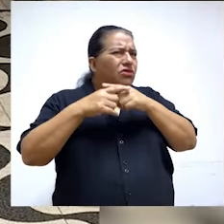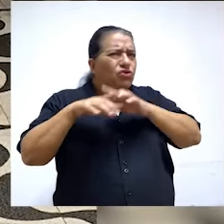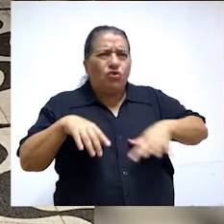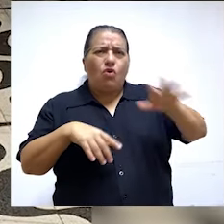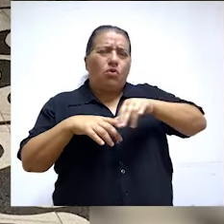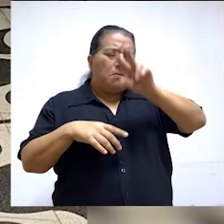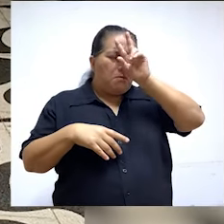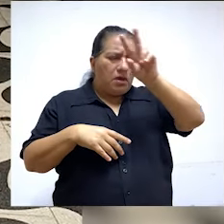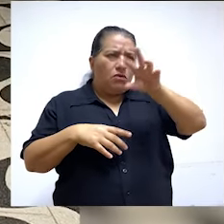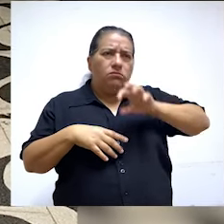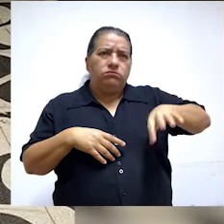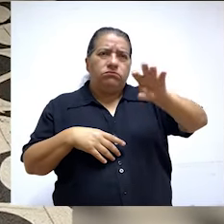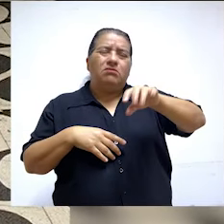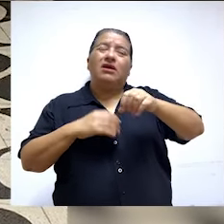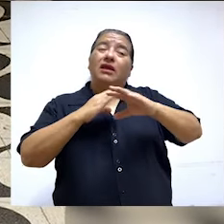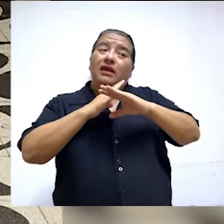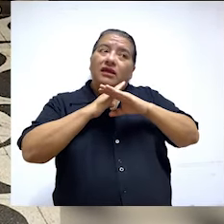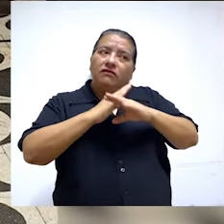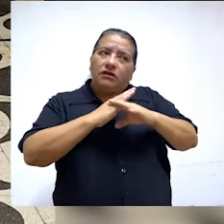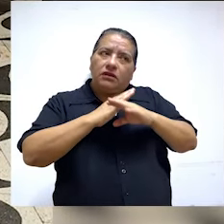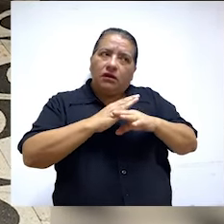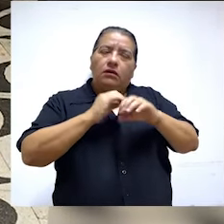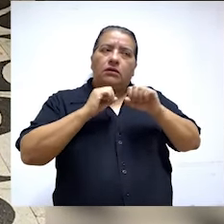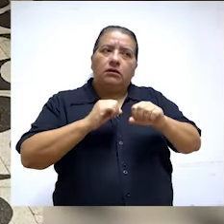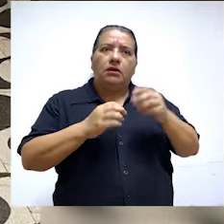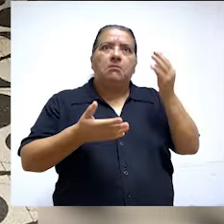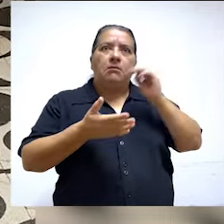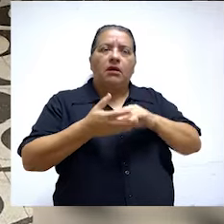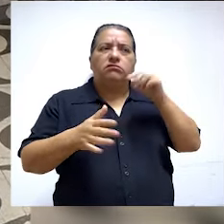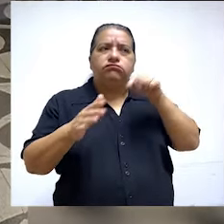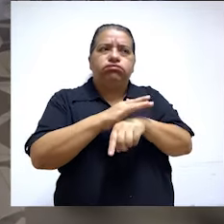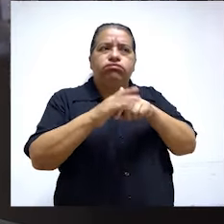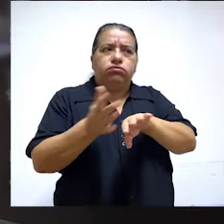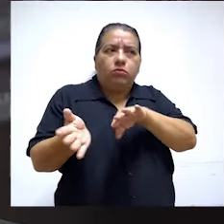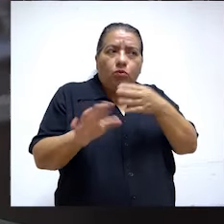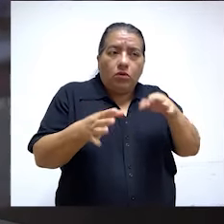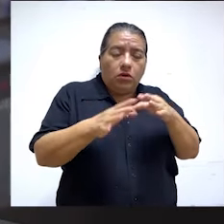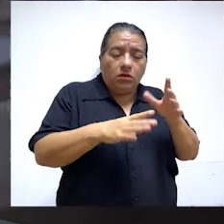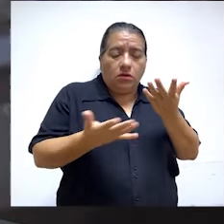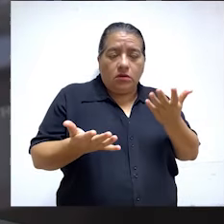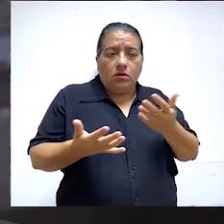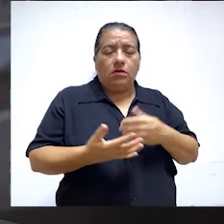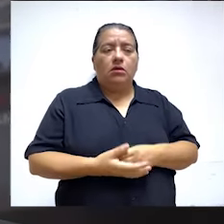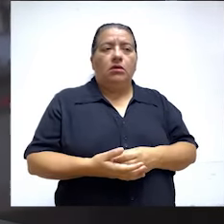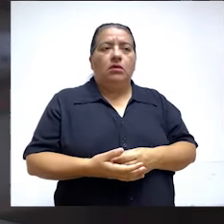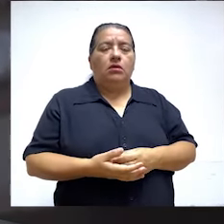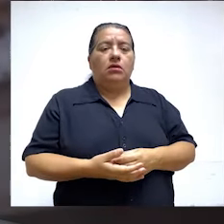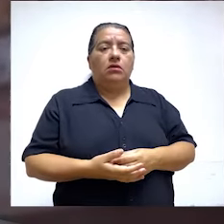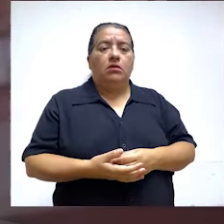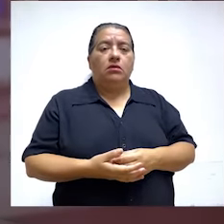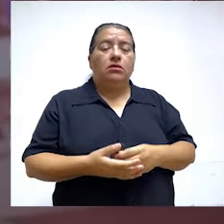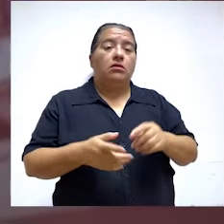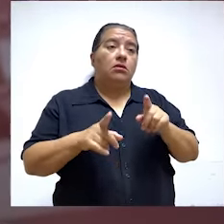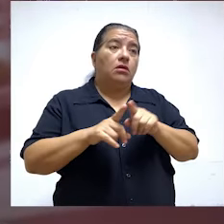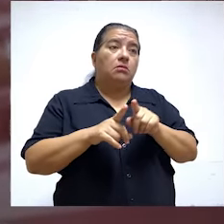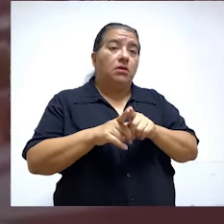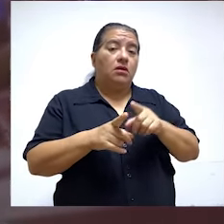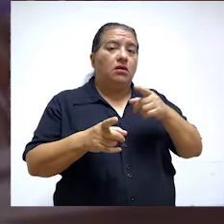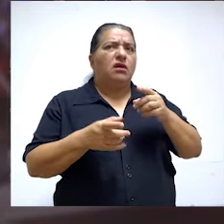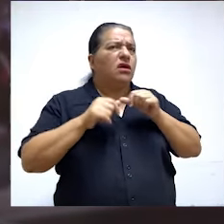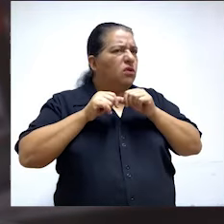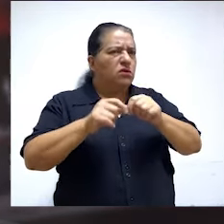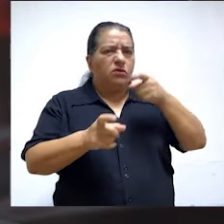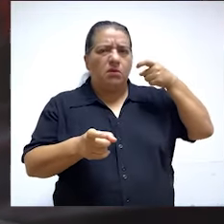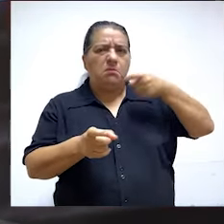en CENs a nivel nacional, para evitar efectivamente que haya más víctimas. Y no solamente de feminicidios, sino de la